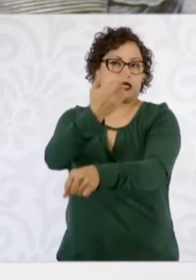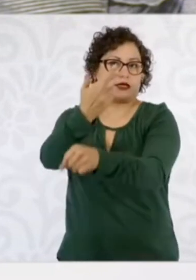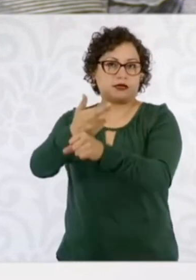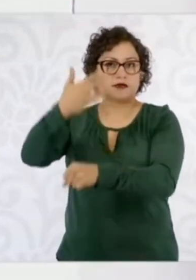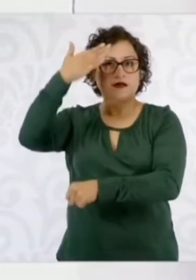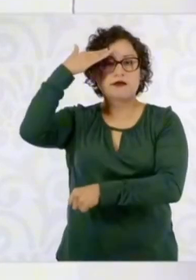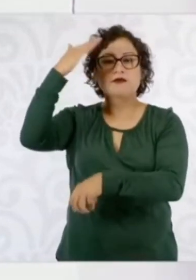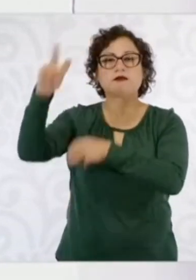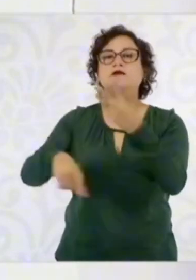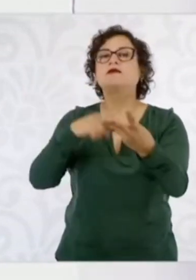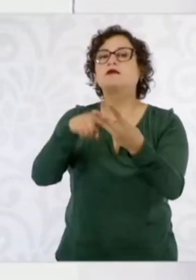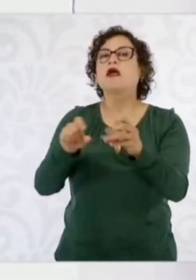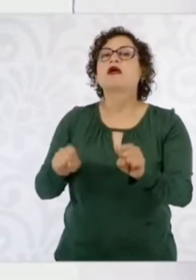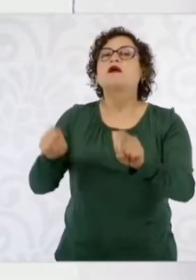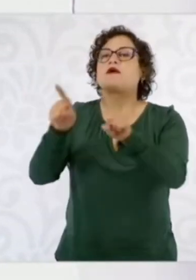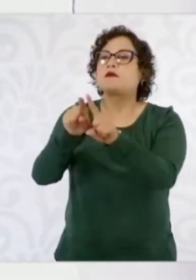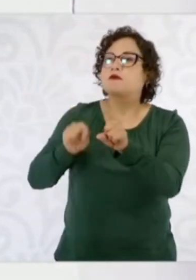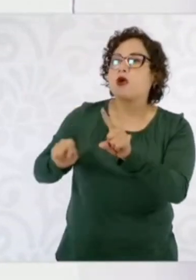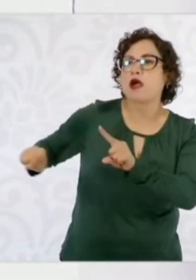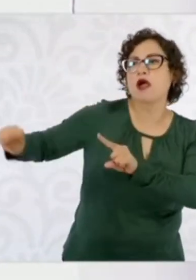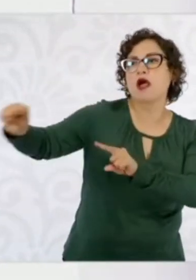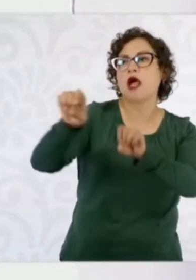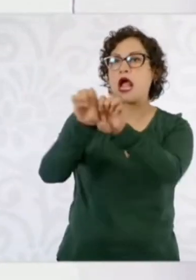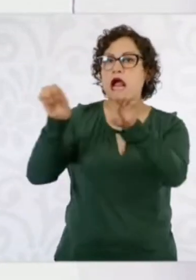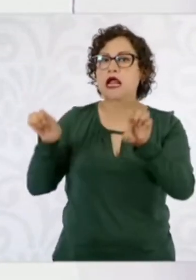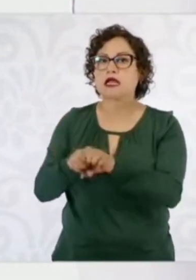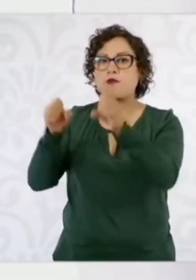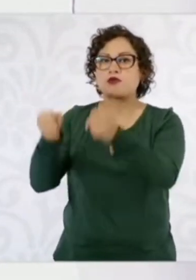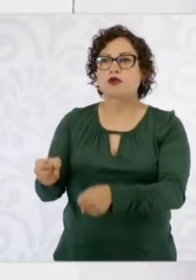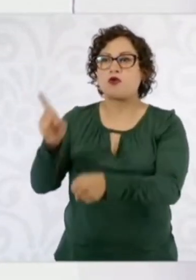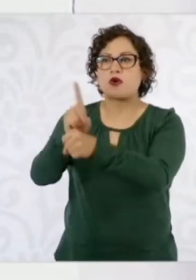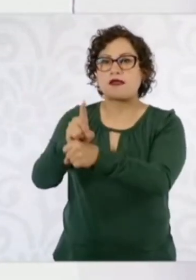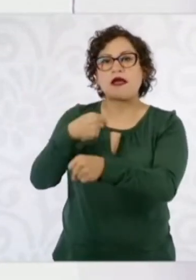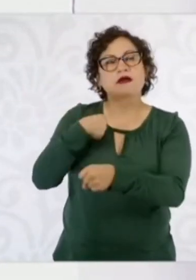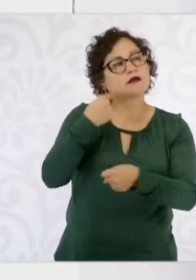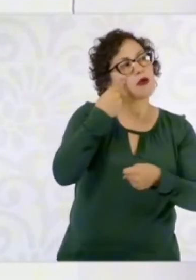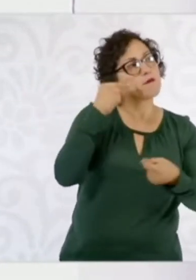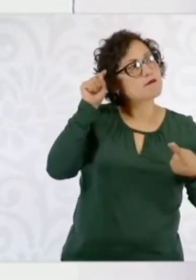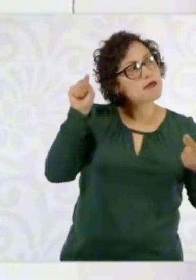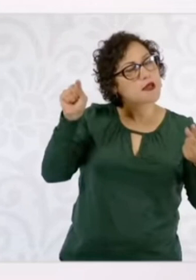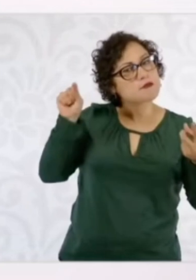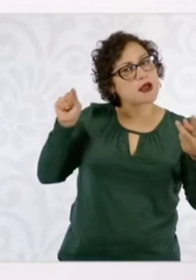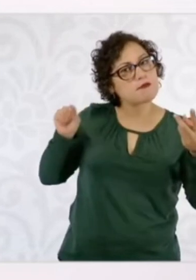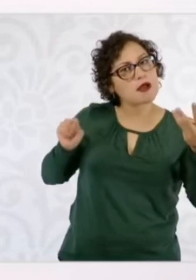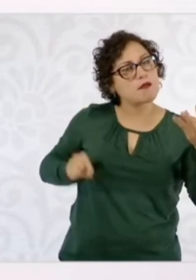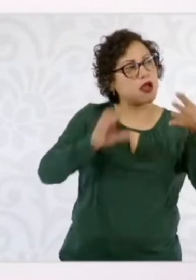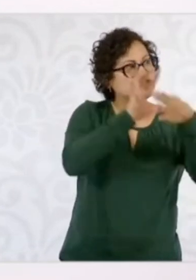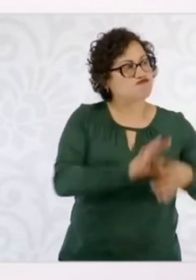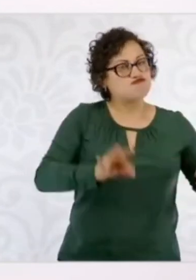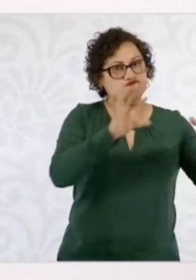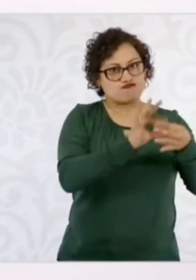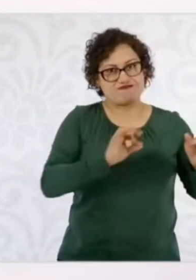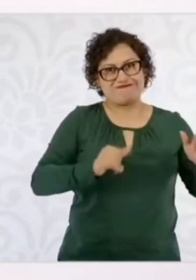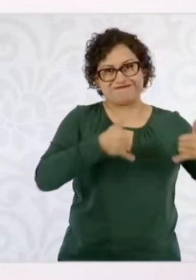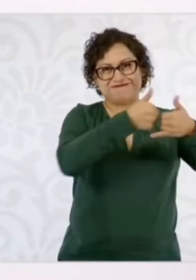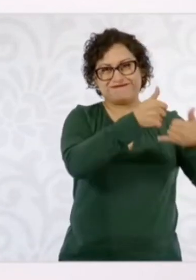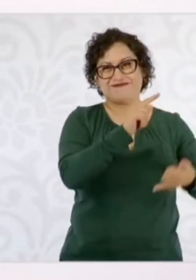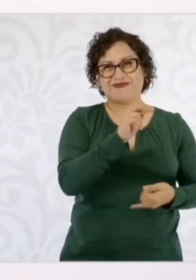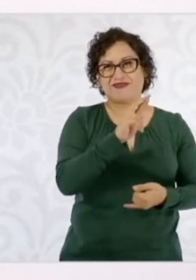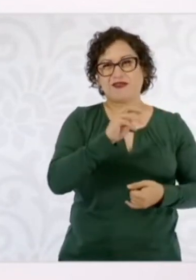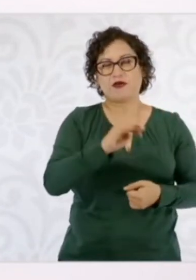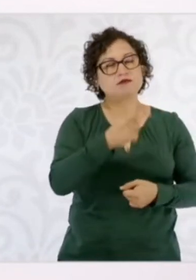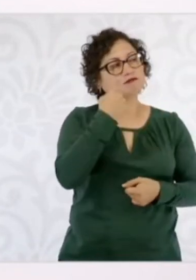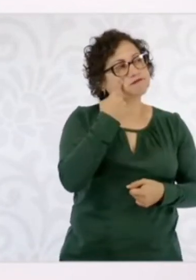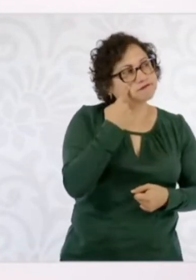la coordinación que estamos haciendo. Y le planteé que con respeto a nuestras soberanías era muy importante que compartiéramos